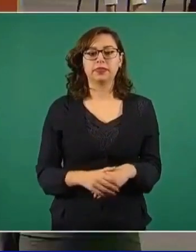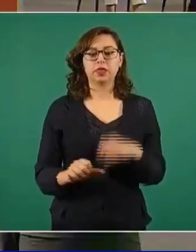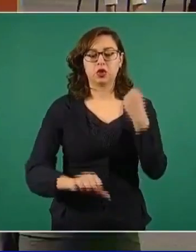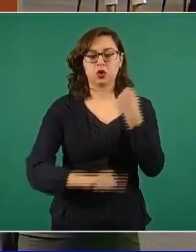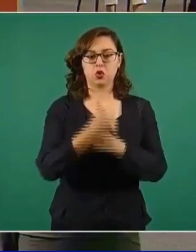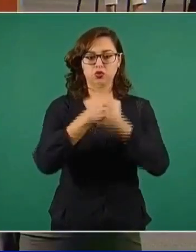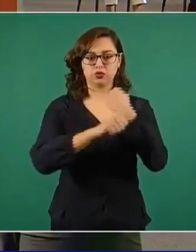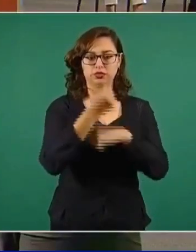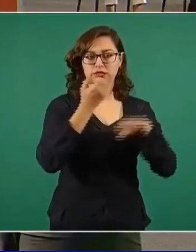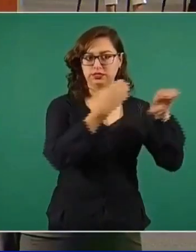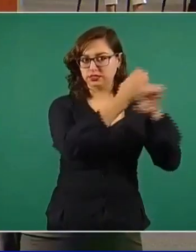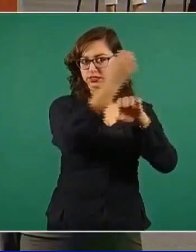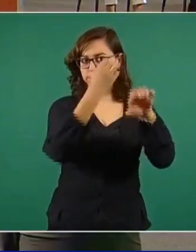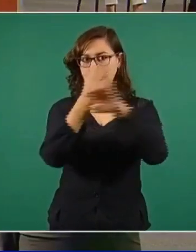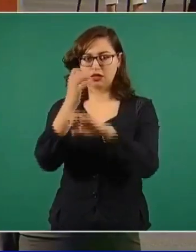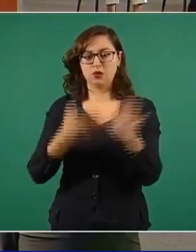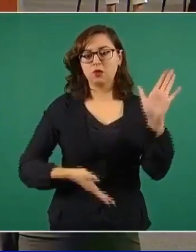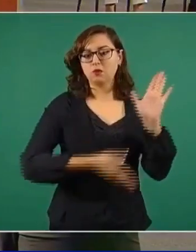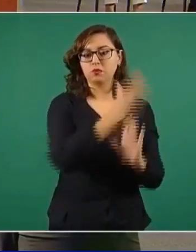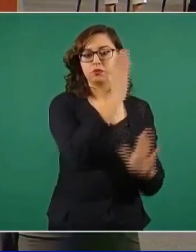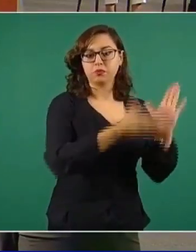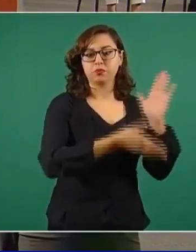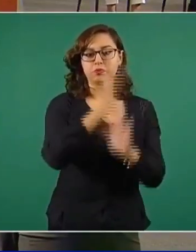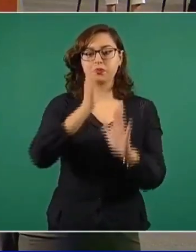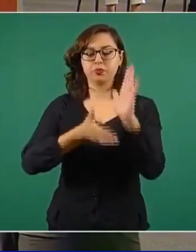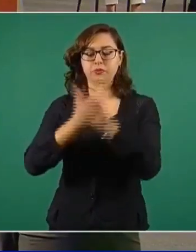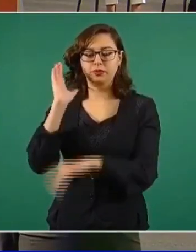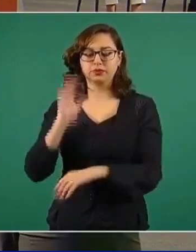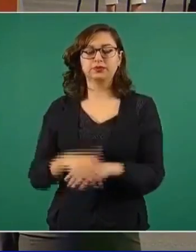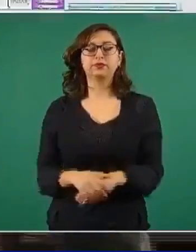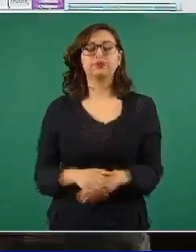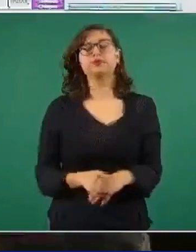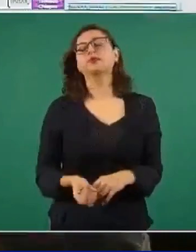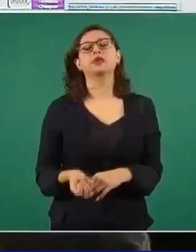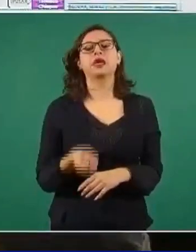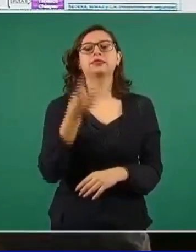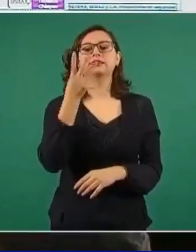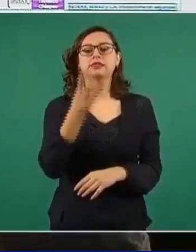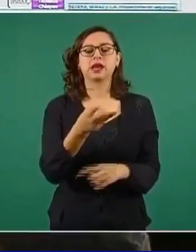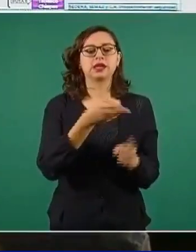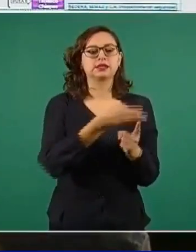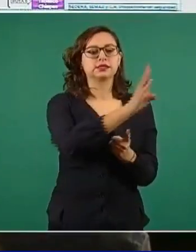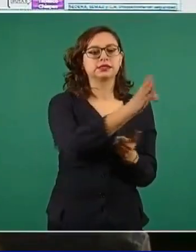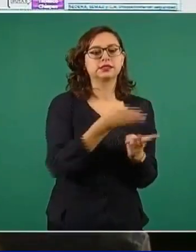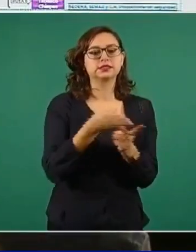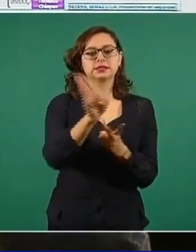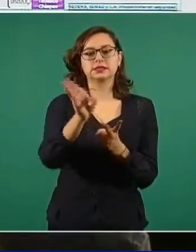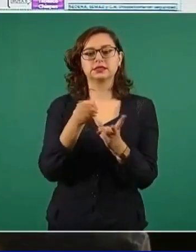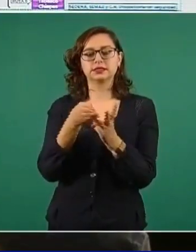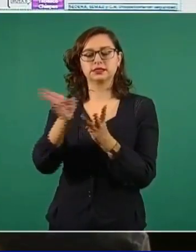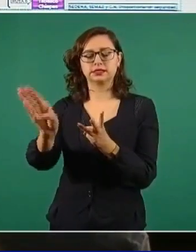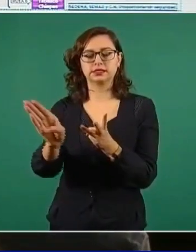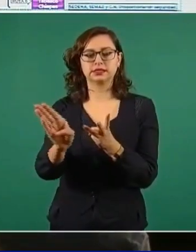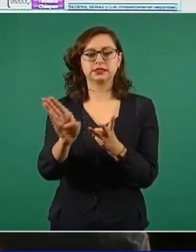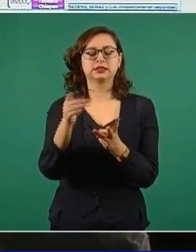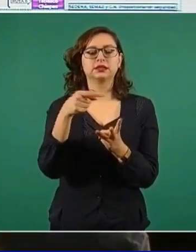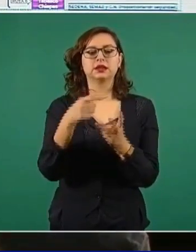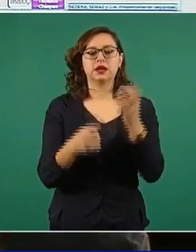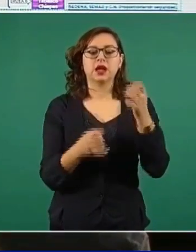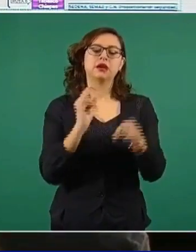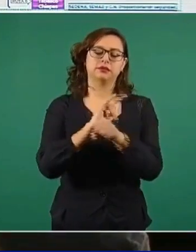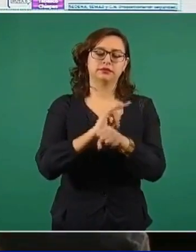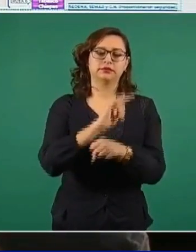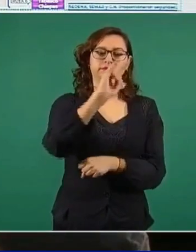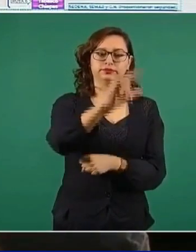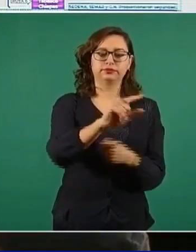11 estados. El miércoles se hicieron tres rutas, tres rutas aéreas para distribuir